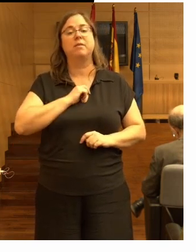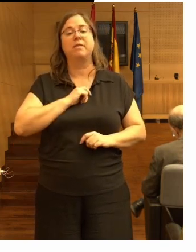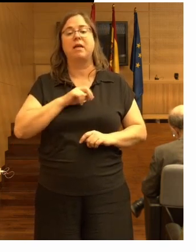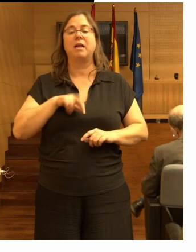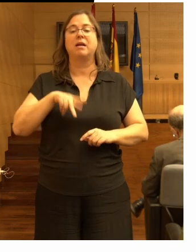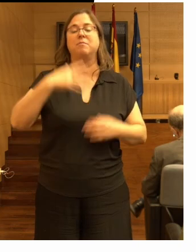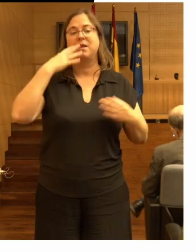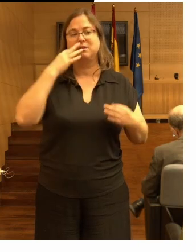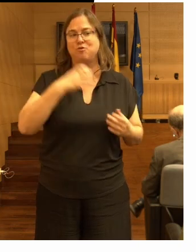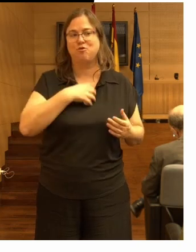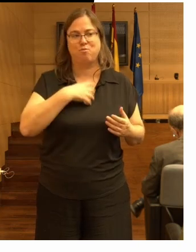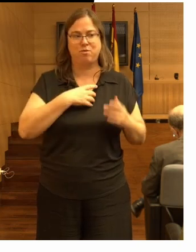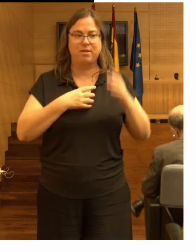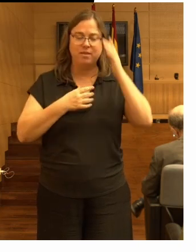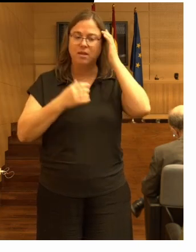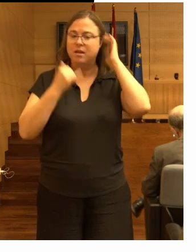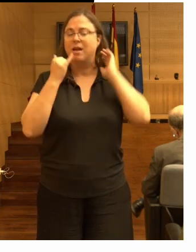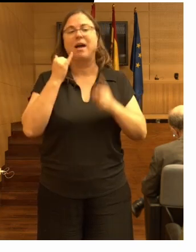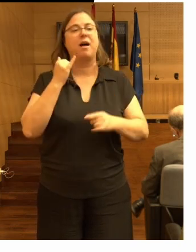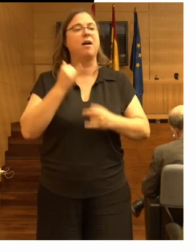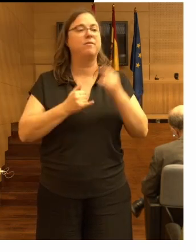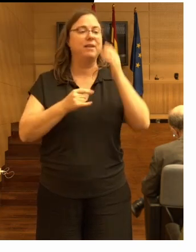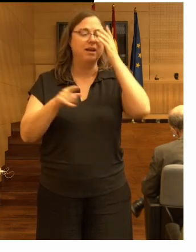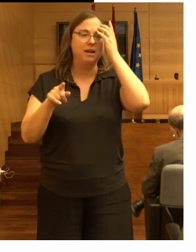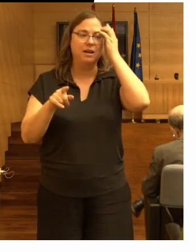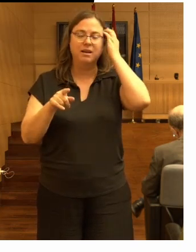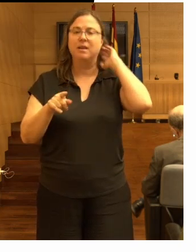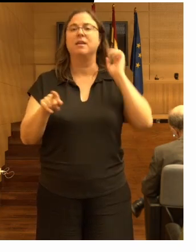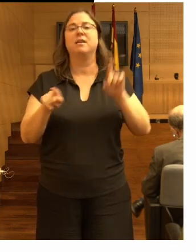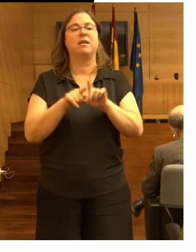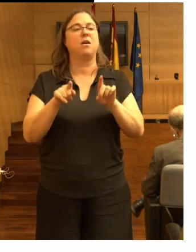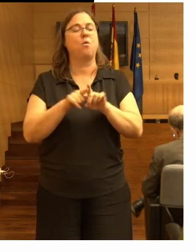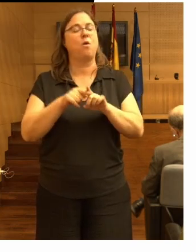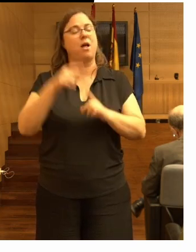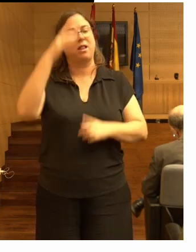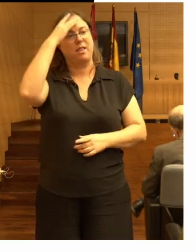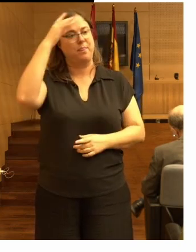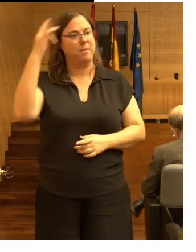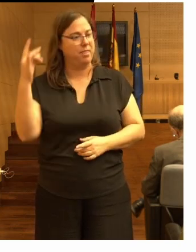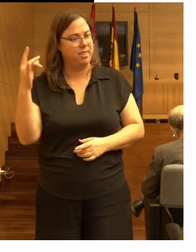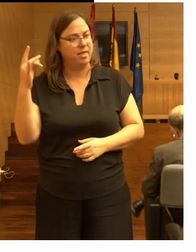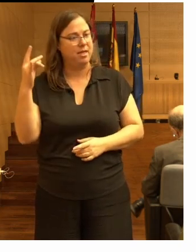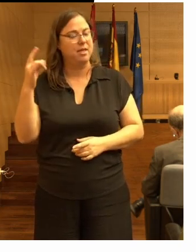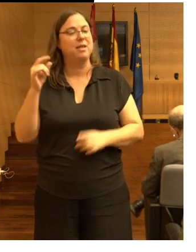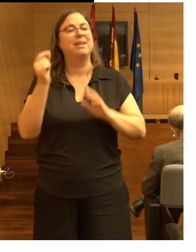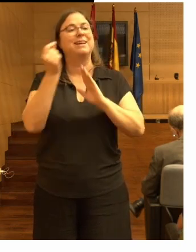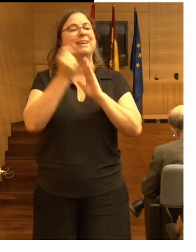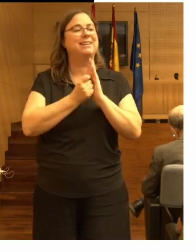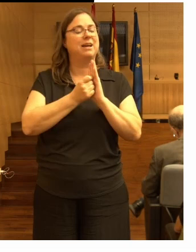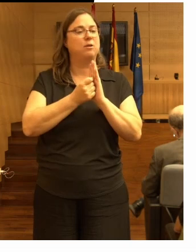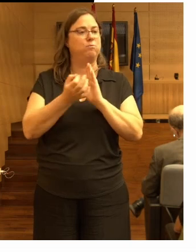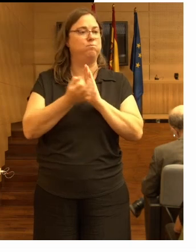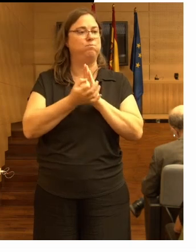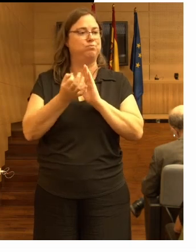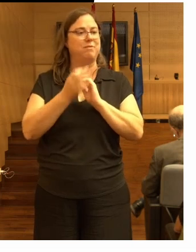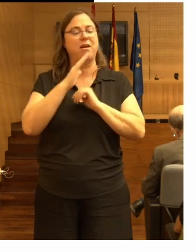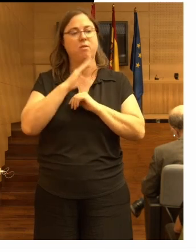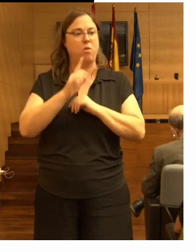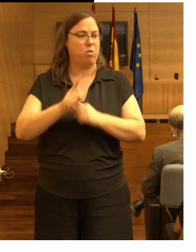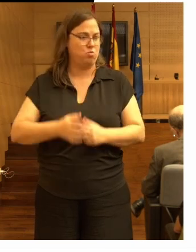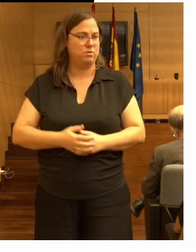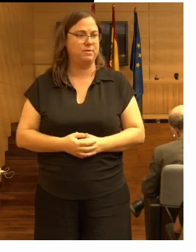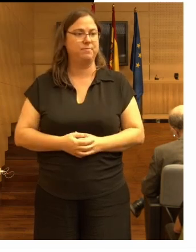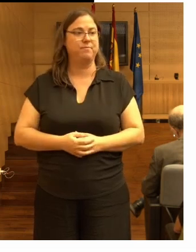también usuarios con demencia que no tiene un criterio adecuado